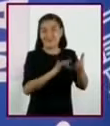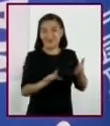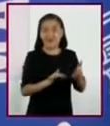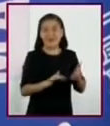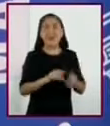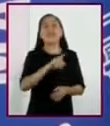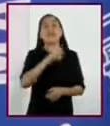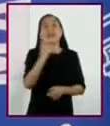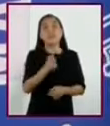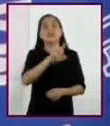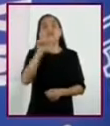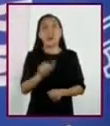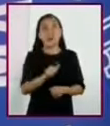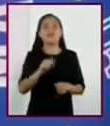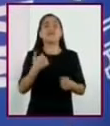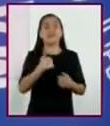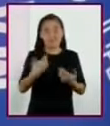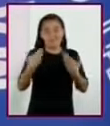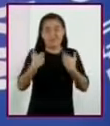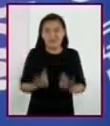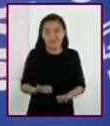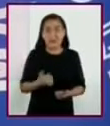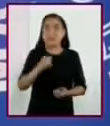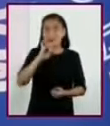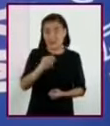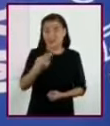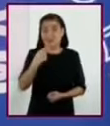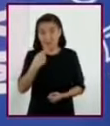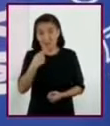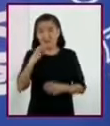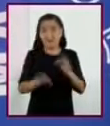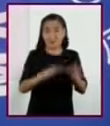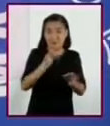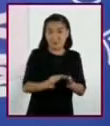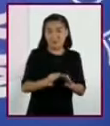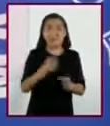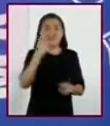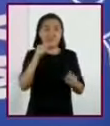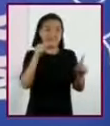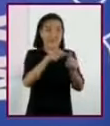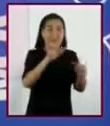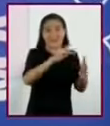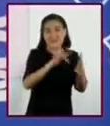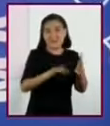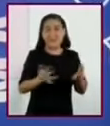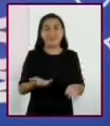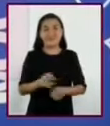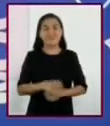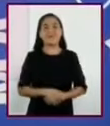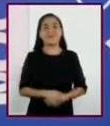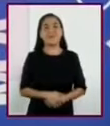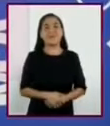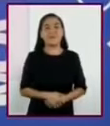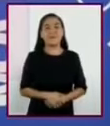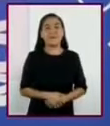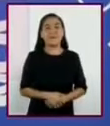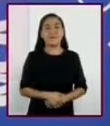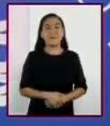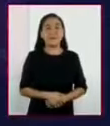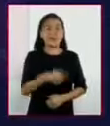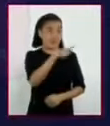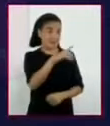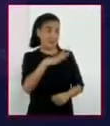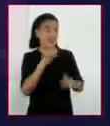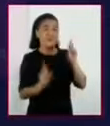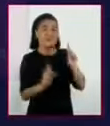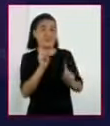podemos reconocer si la información nos ayudó a cumplir nuestro objetivo de lectura. ¿Tienes